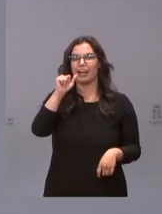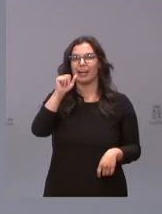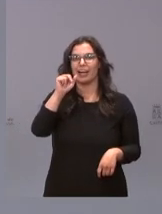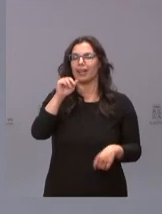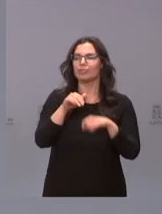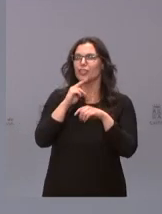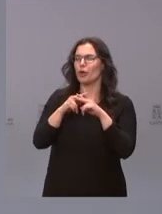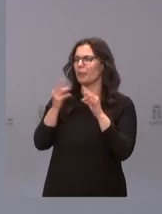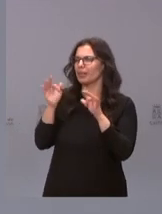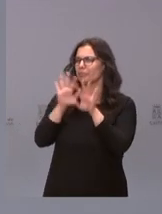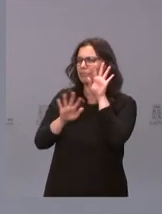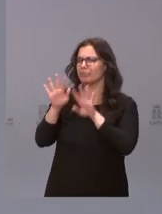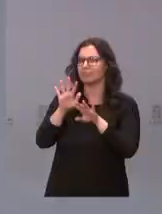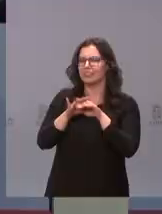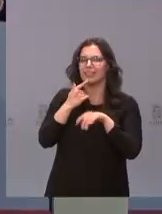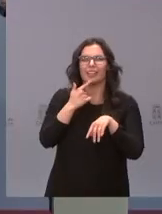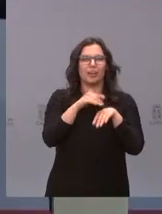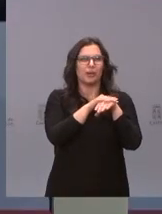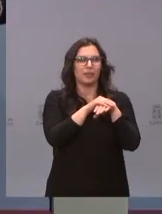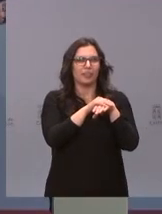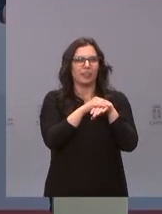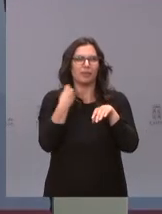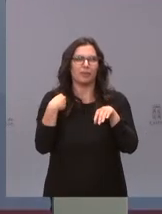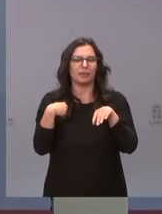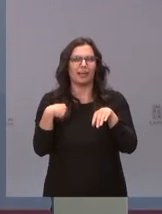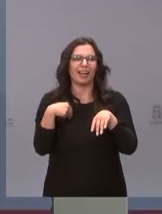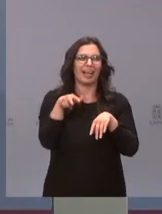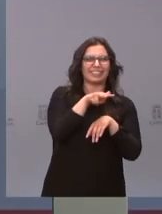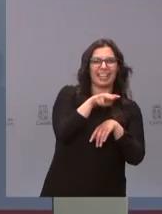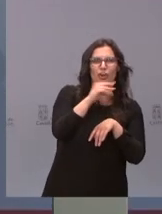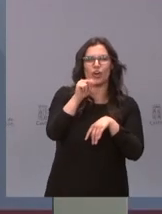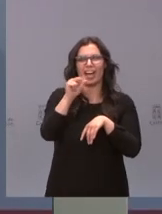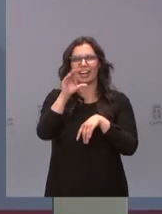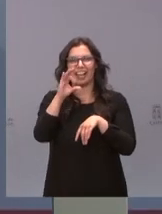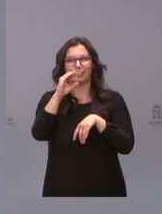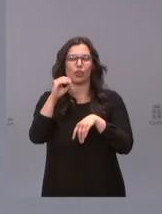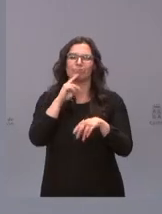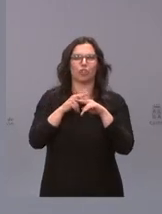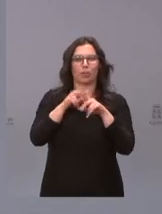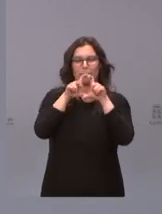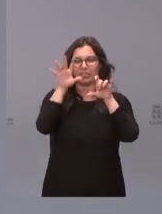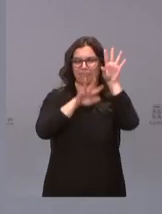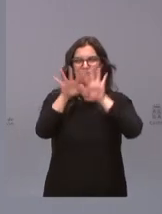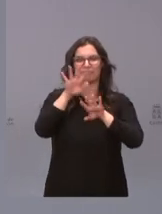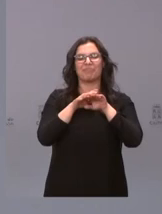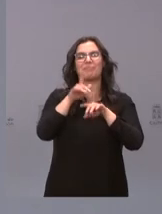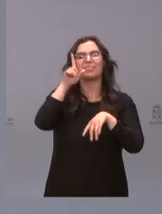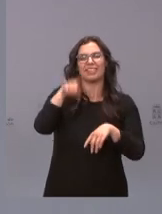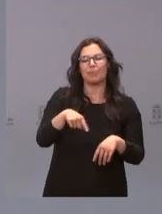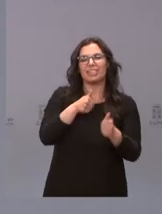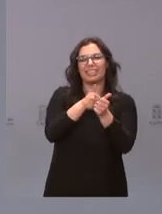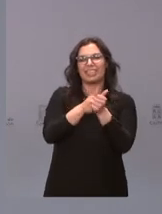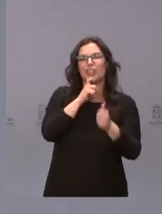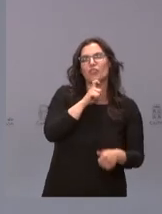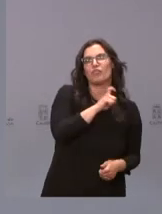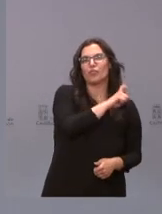K-RAS-K-O, en castellano Carrasco, que creo que es más fácil. Carrasco Research, y también al secretario de la Fundación,